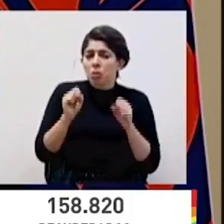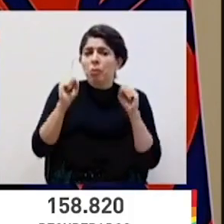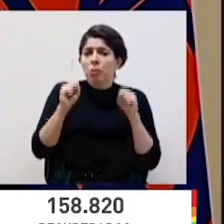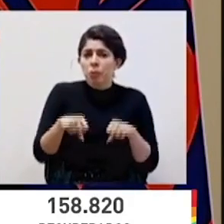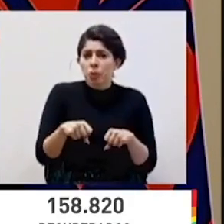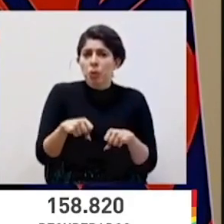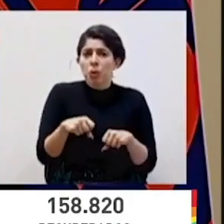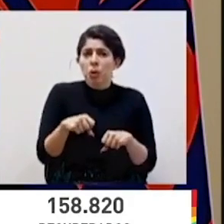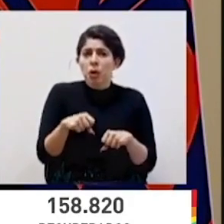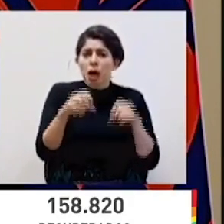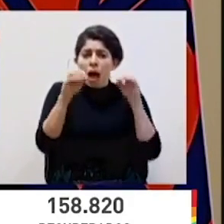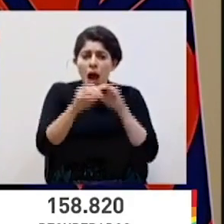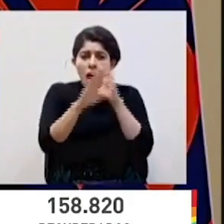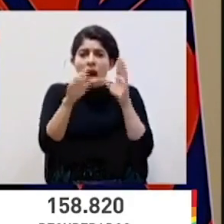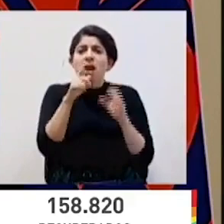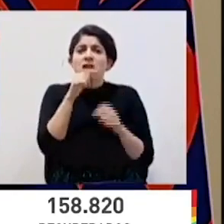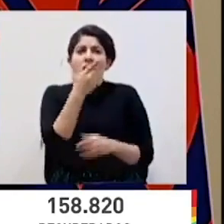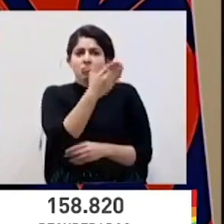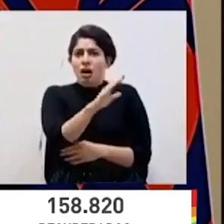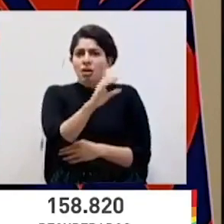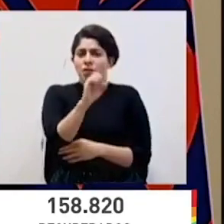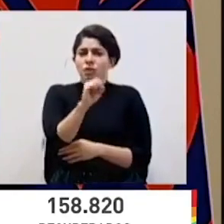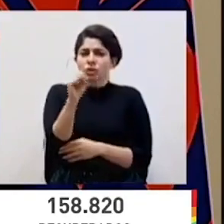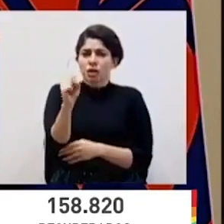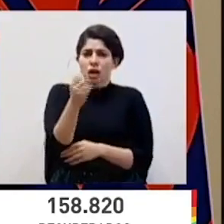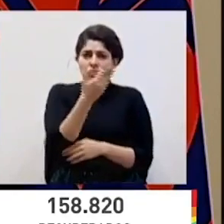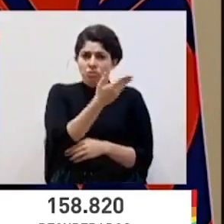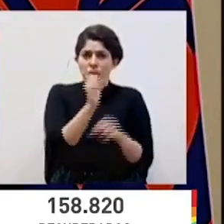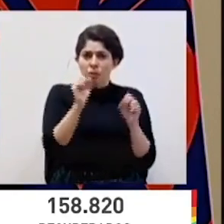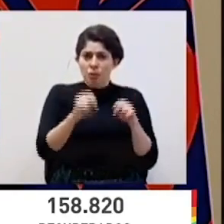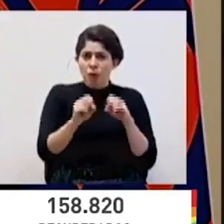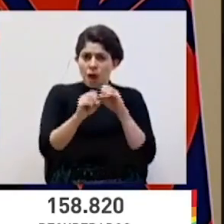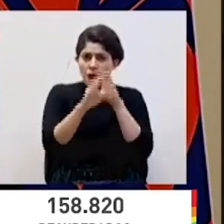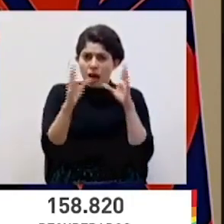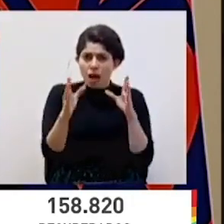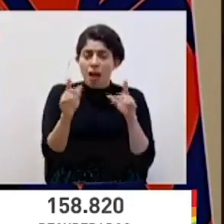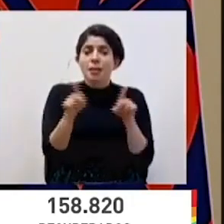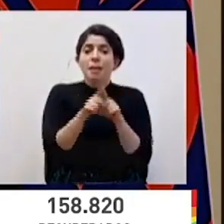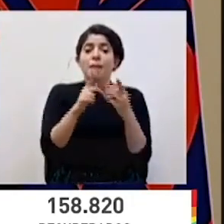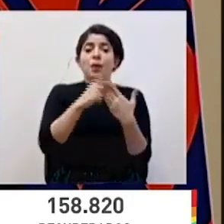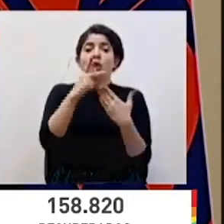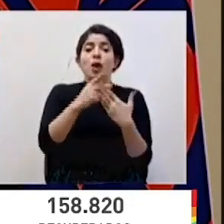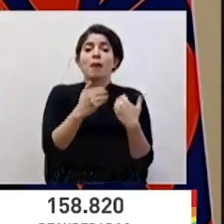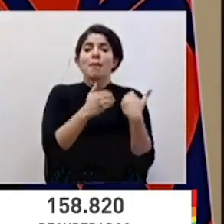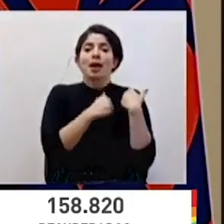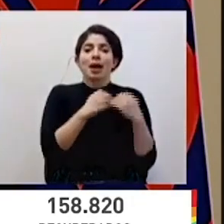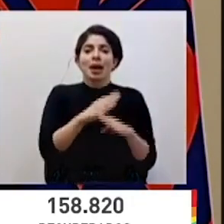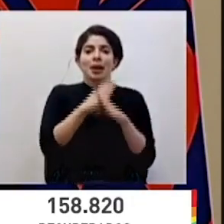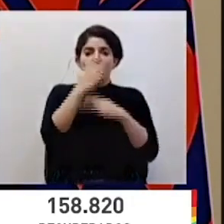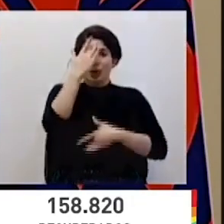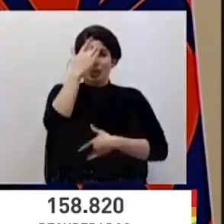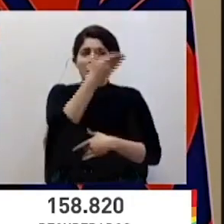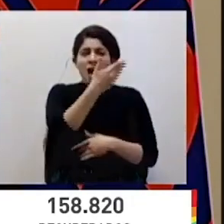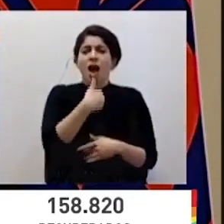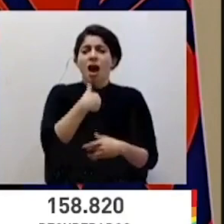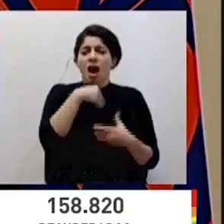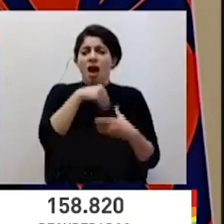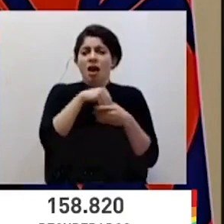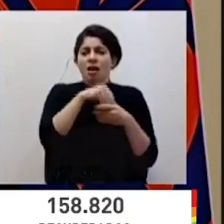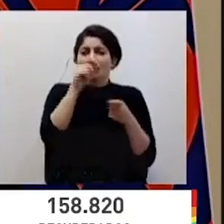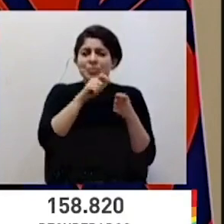dilucidar con la caja, con establecimientos de seguro social, con el programa de inmunizaciones que sí tienen los porcentajes